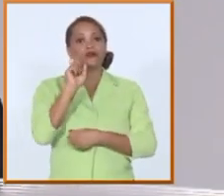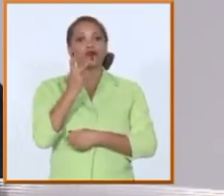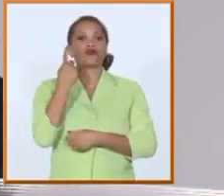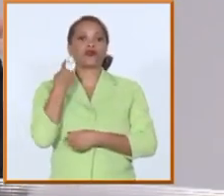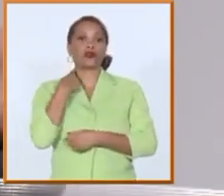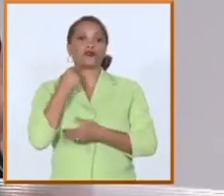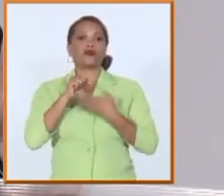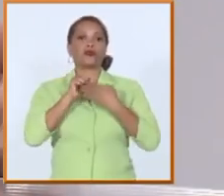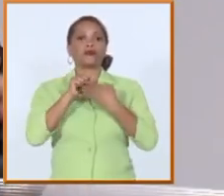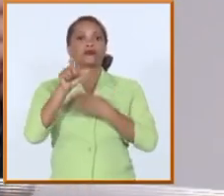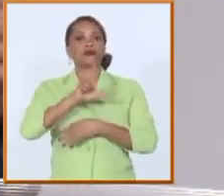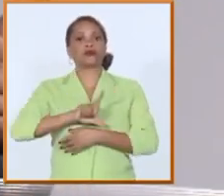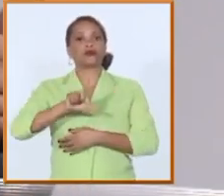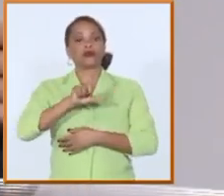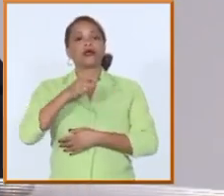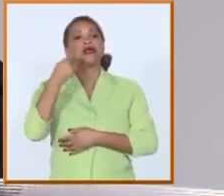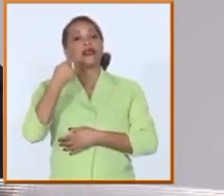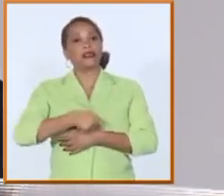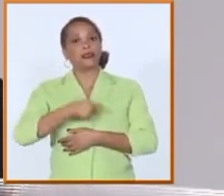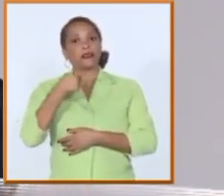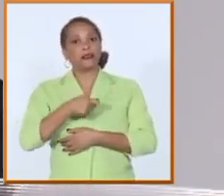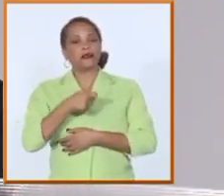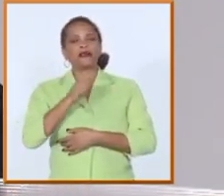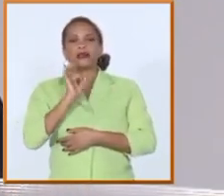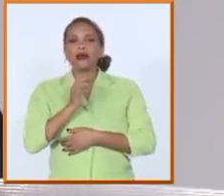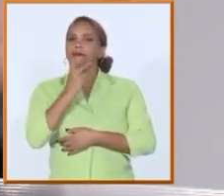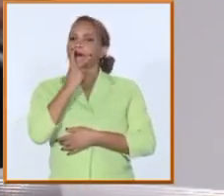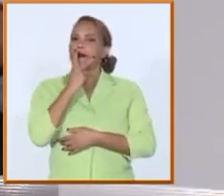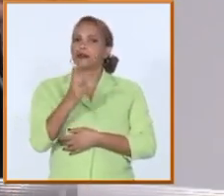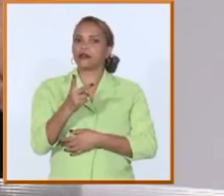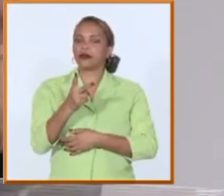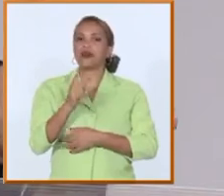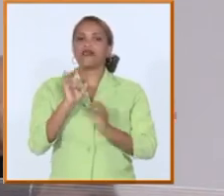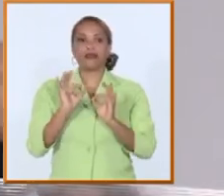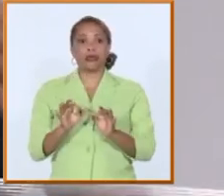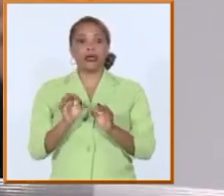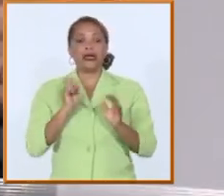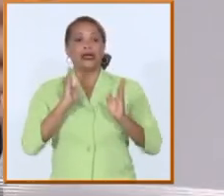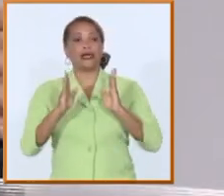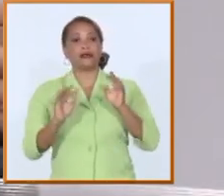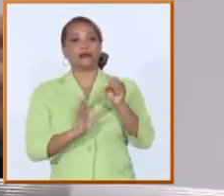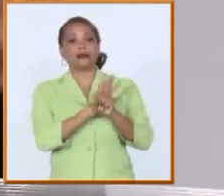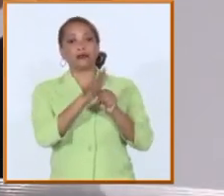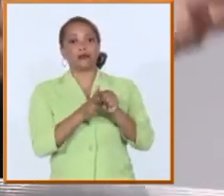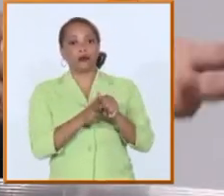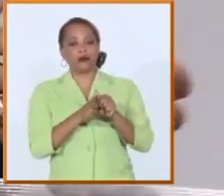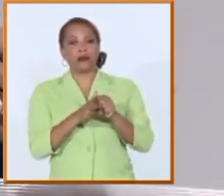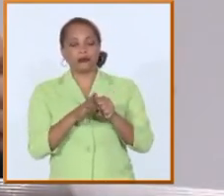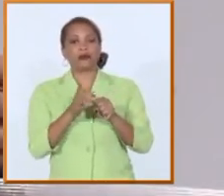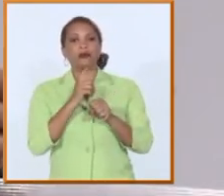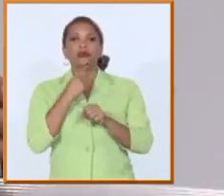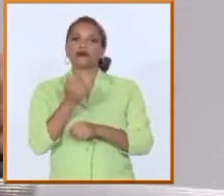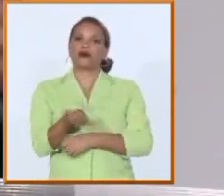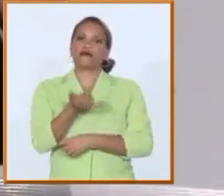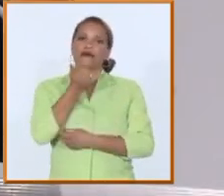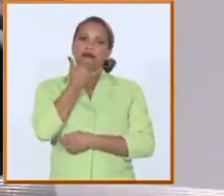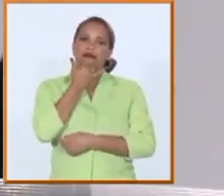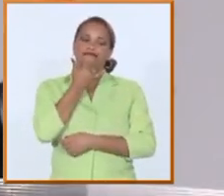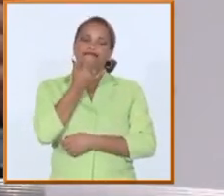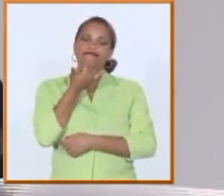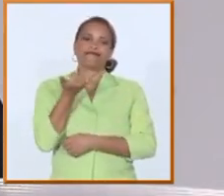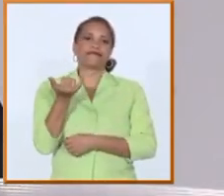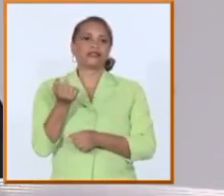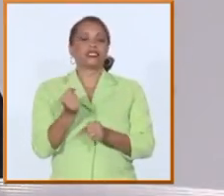nunca se ha dejado de atender ciertamente en condiciones de pandemia incluso en el curso anterior esto fue afectado el curso anterior tampoco tuvo la